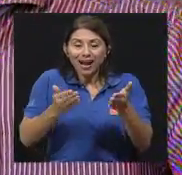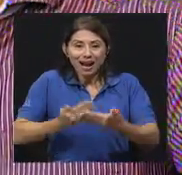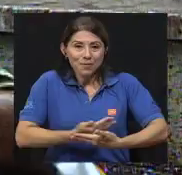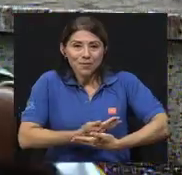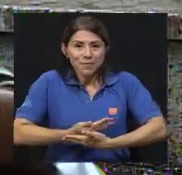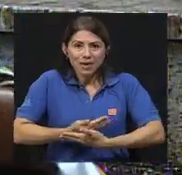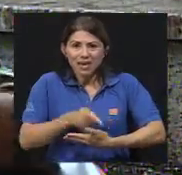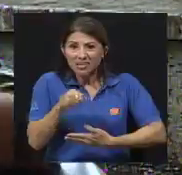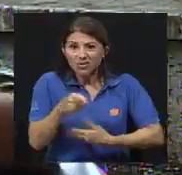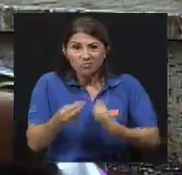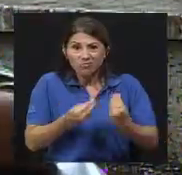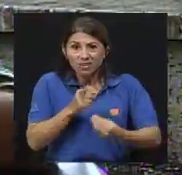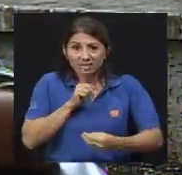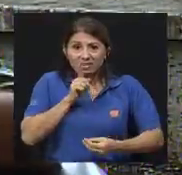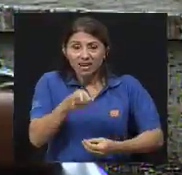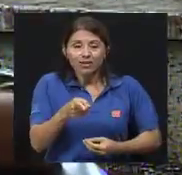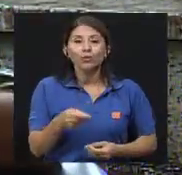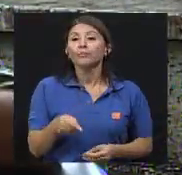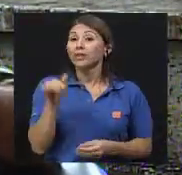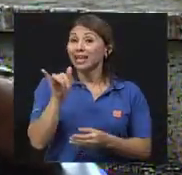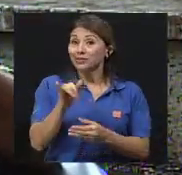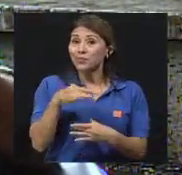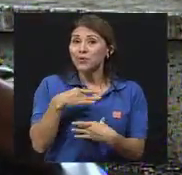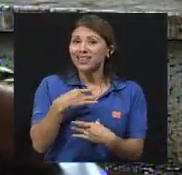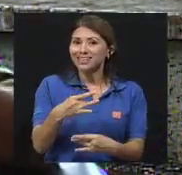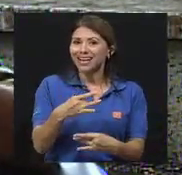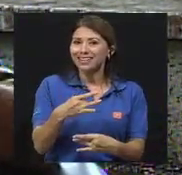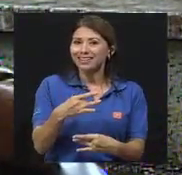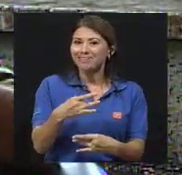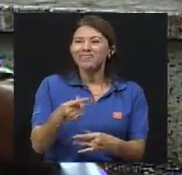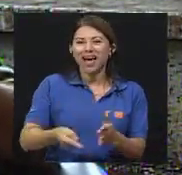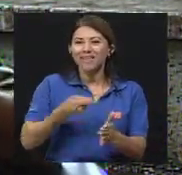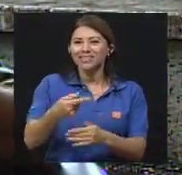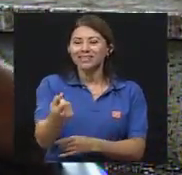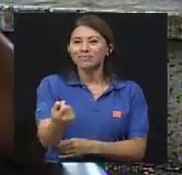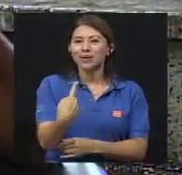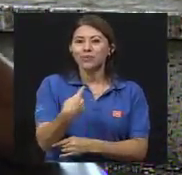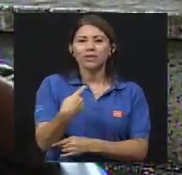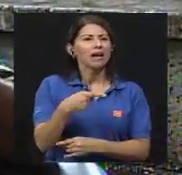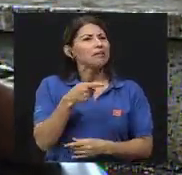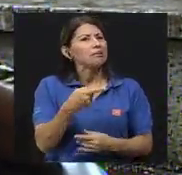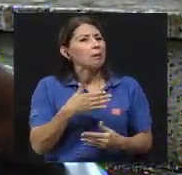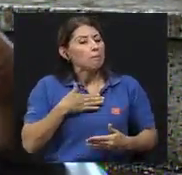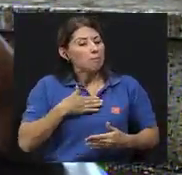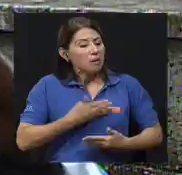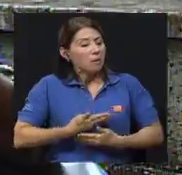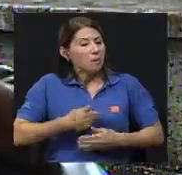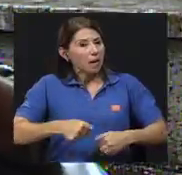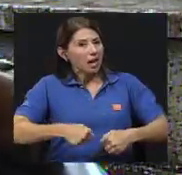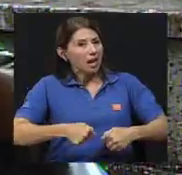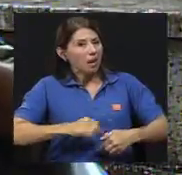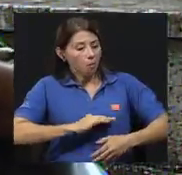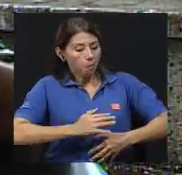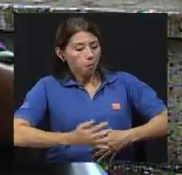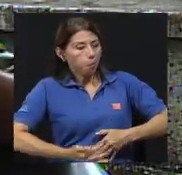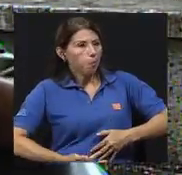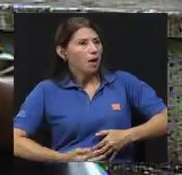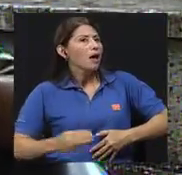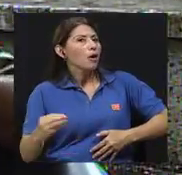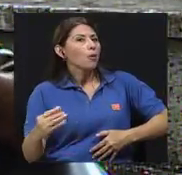cierto. Este es un punto muy interesante, porque siempre, muchas veces nos han consultado, bueno, ¿qué música le pongo a mi bebé para estimularlo?